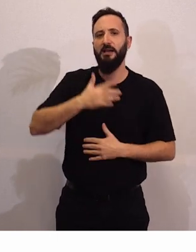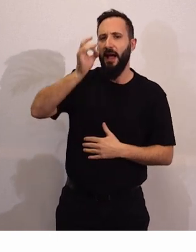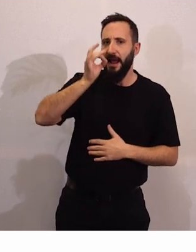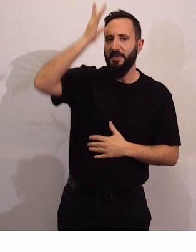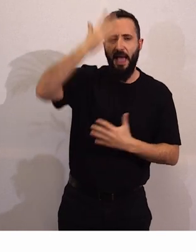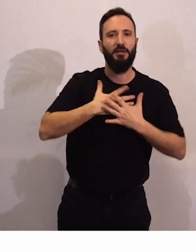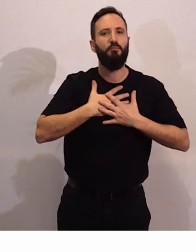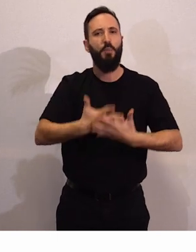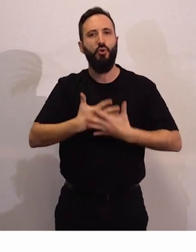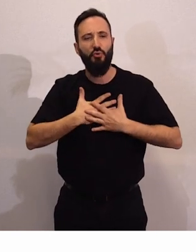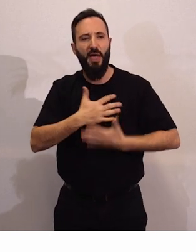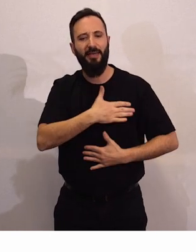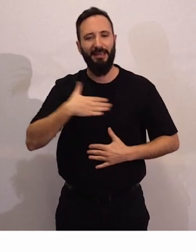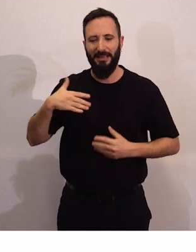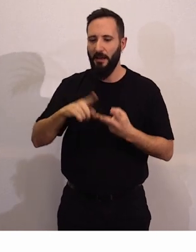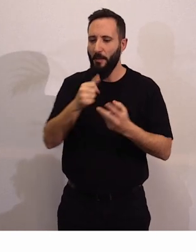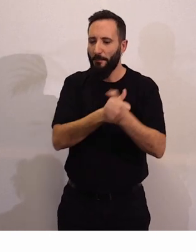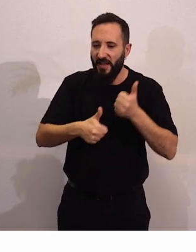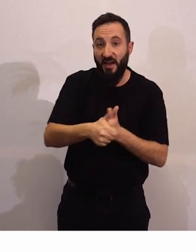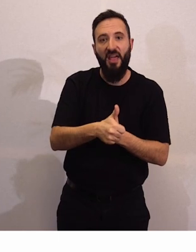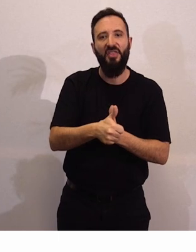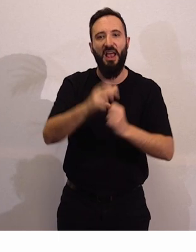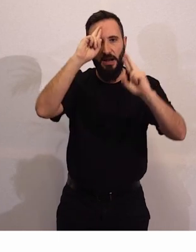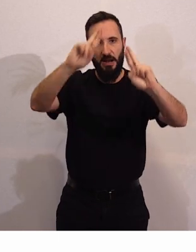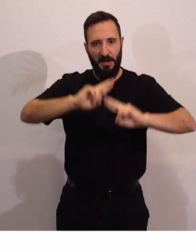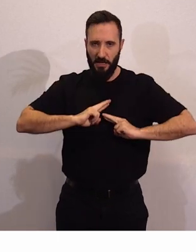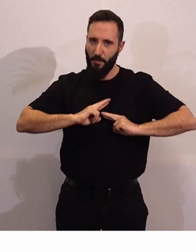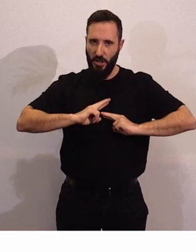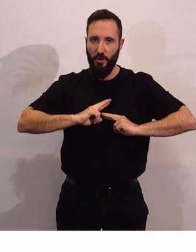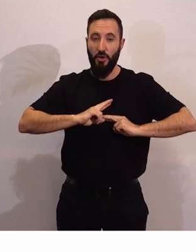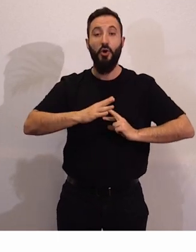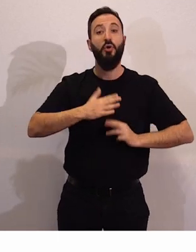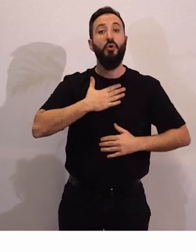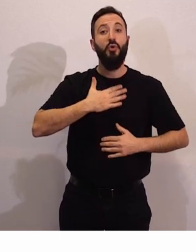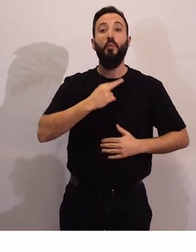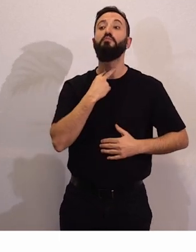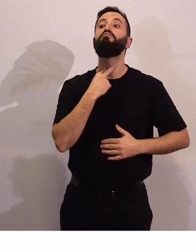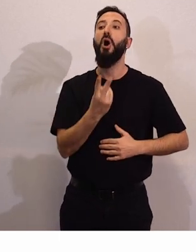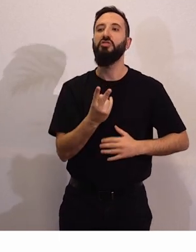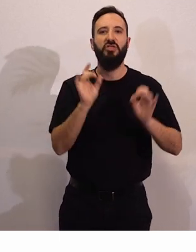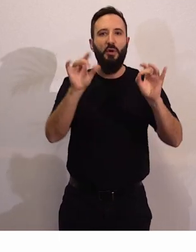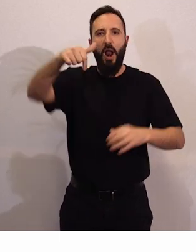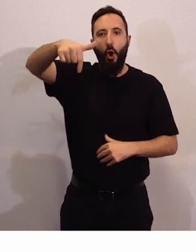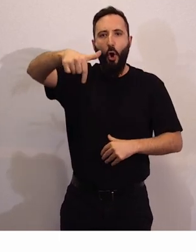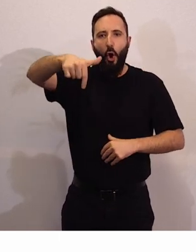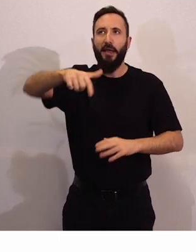voluntades, nuestras preferencias se respeten. De que nuestra voz, como está pasando hoy aquí, se escuche en